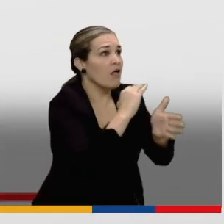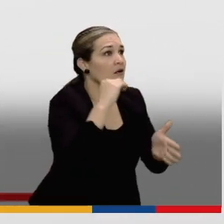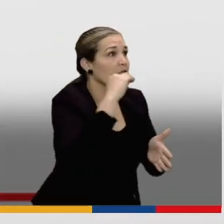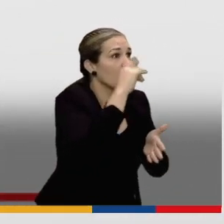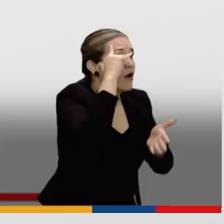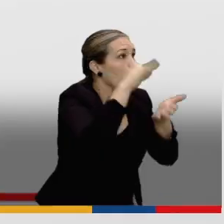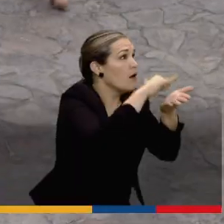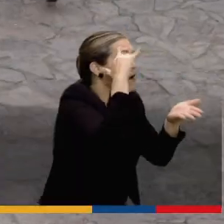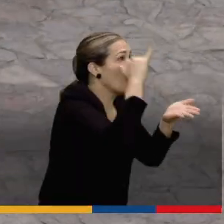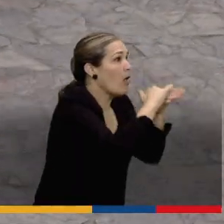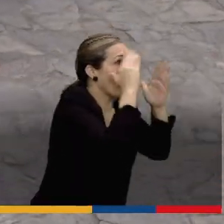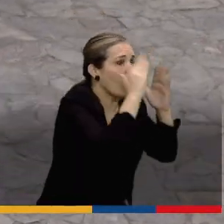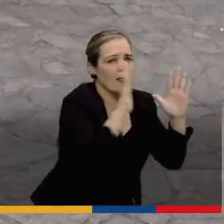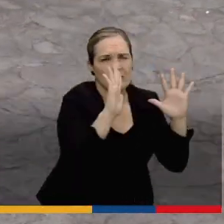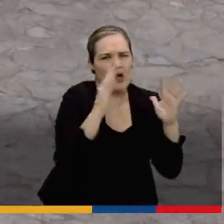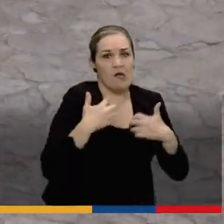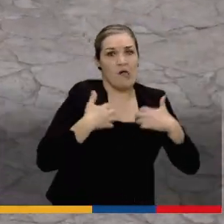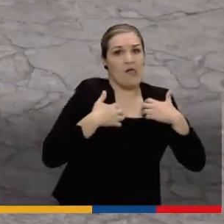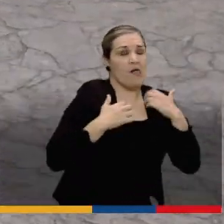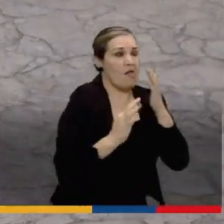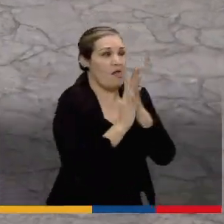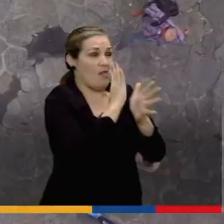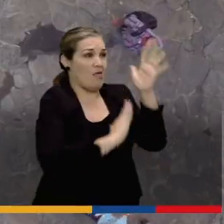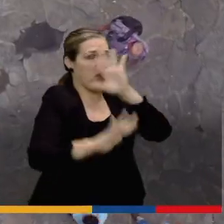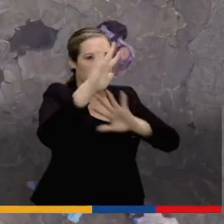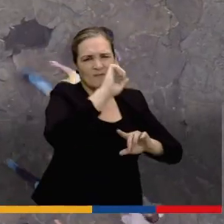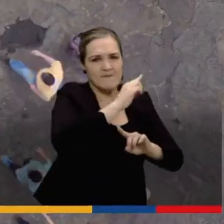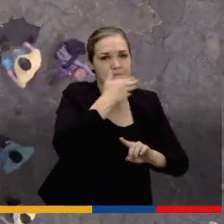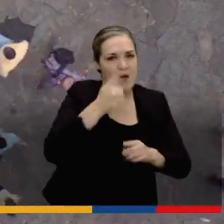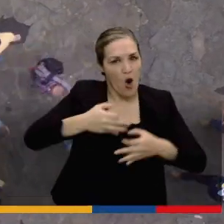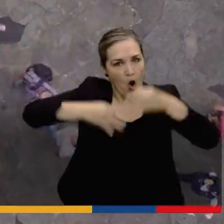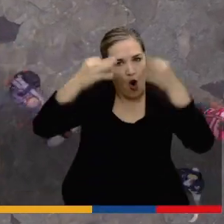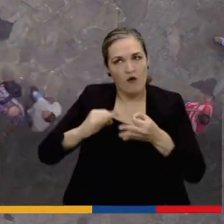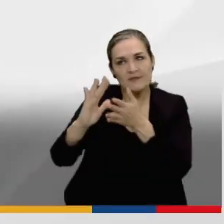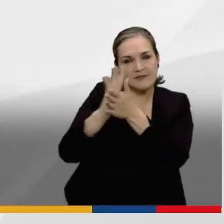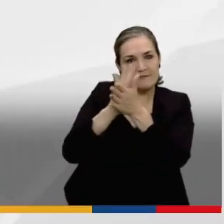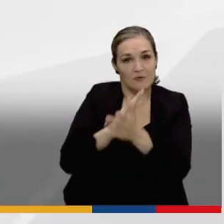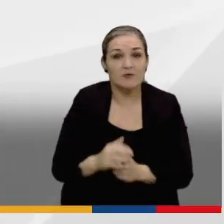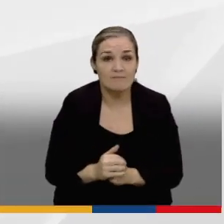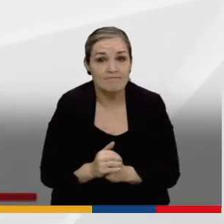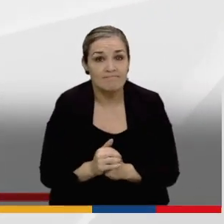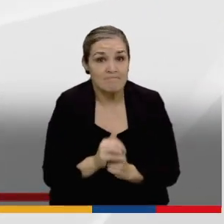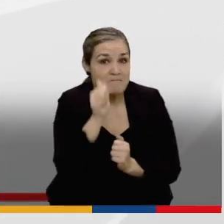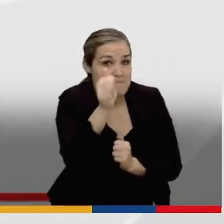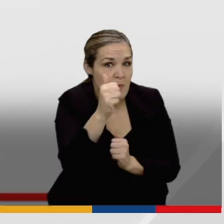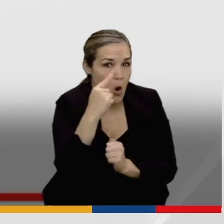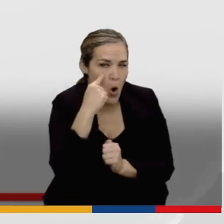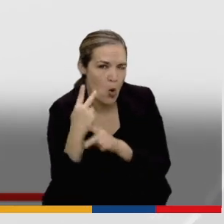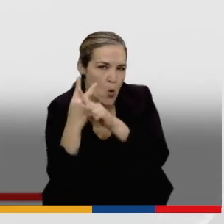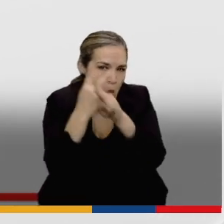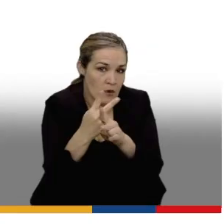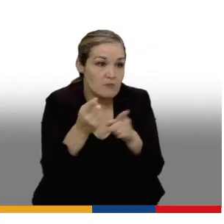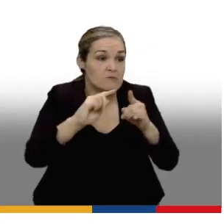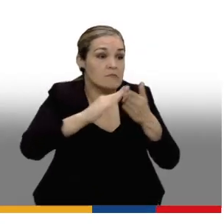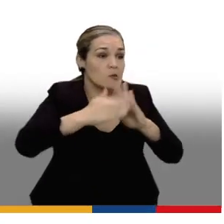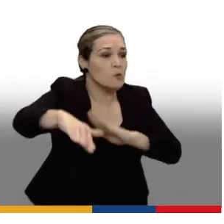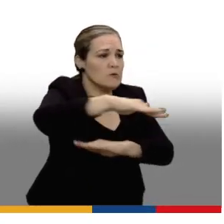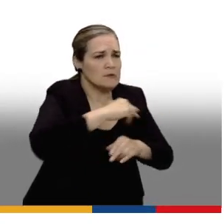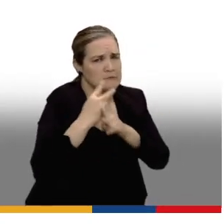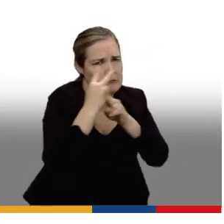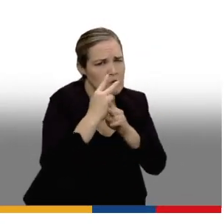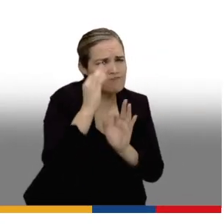de redes sociales que suelen generar pánico y desinformación en la población. Cuídate y cuida a tu comunidad.